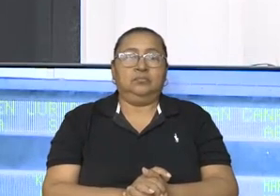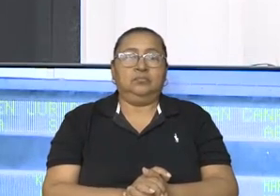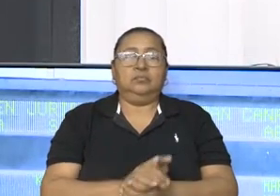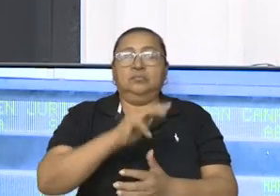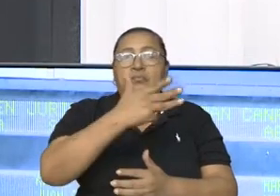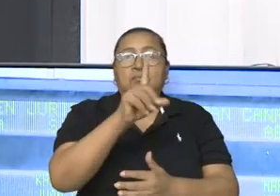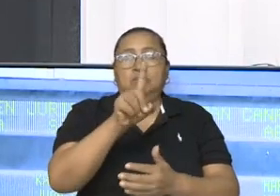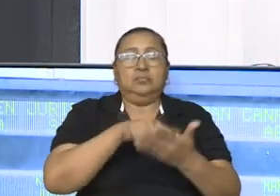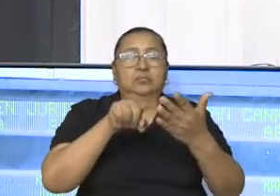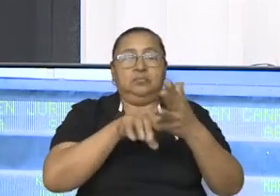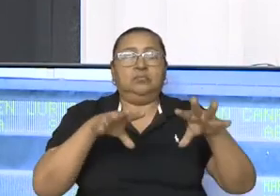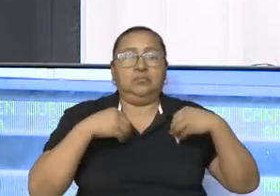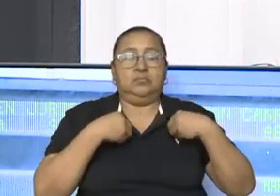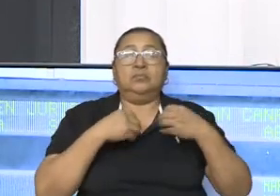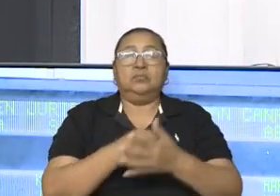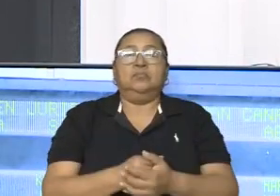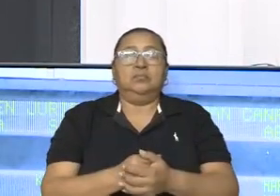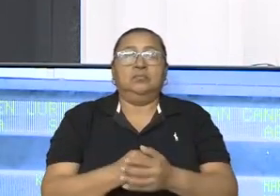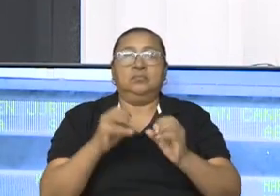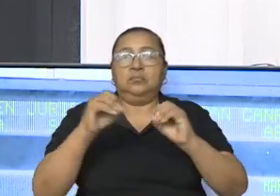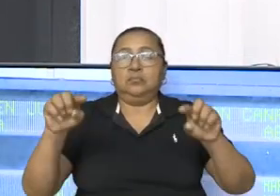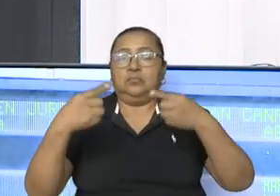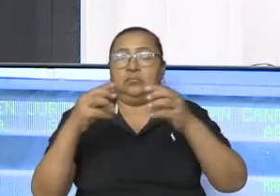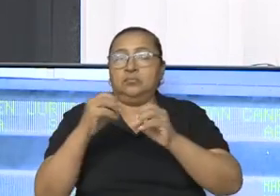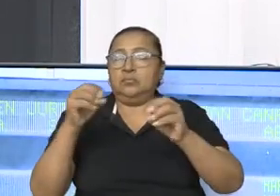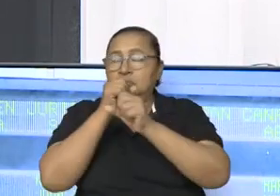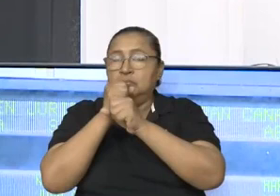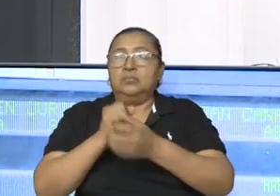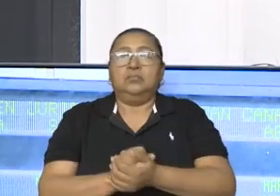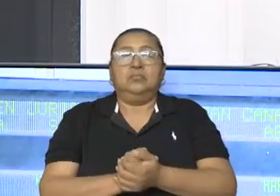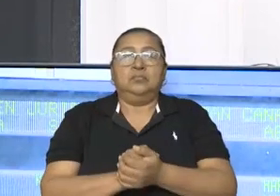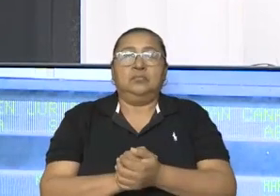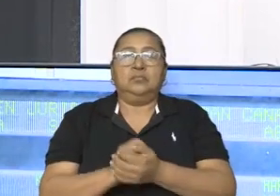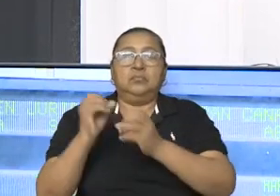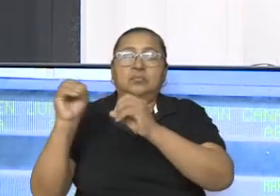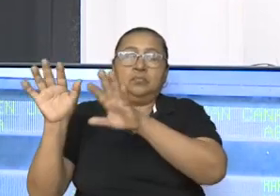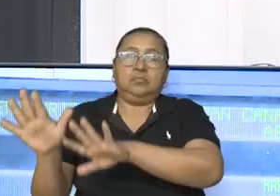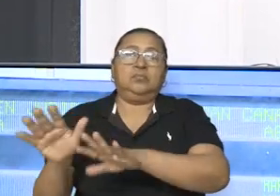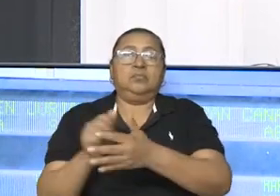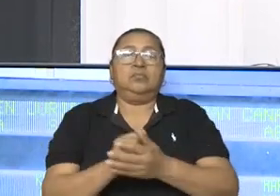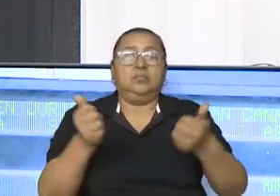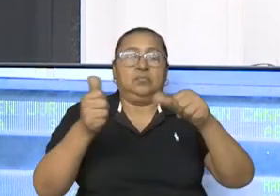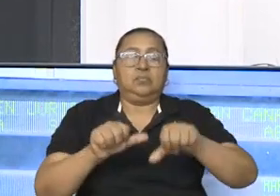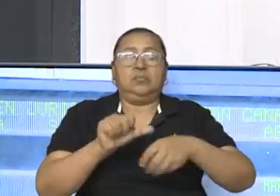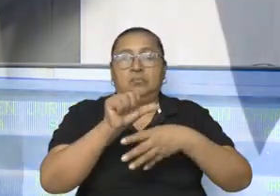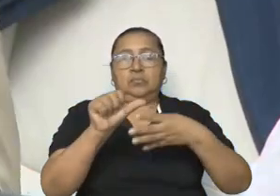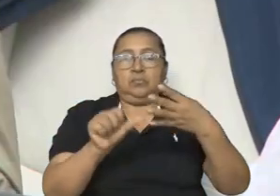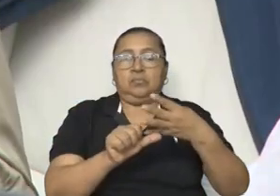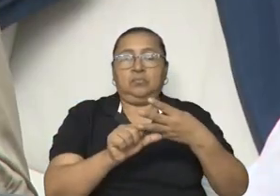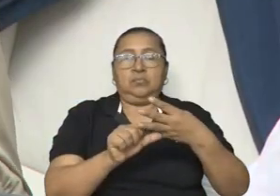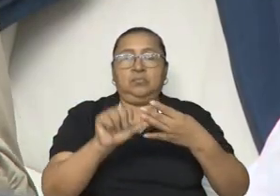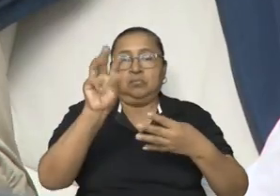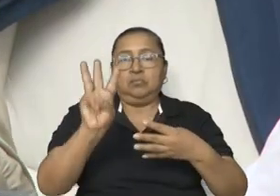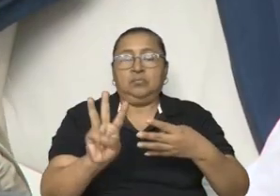Noventa y un voto a favor. Cero en contra. Cero abstenciones. Cero presente. Se aprueba el